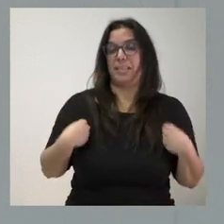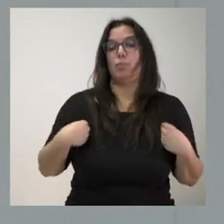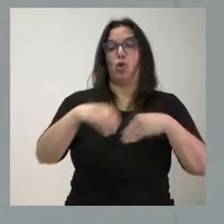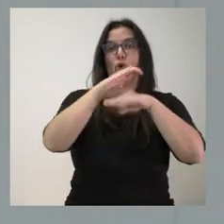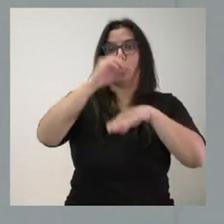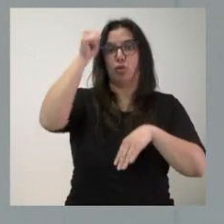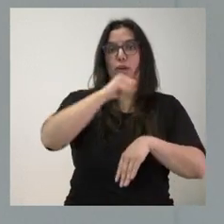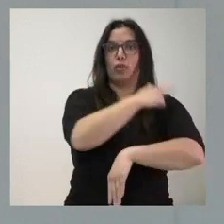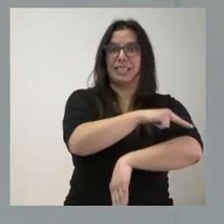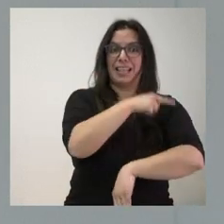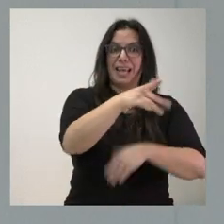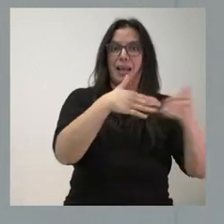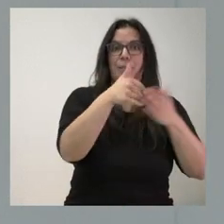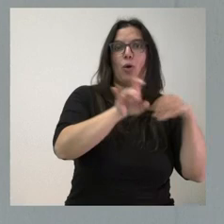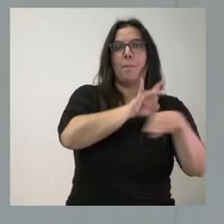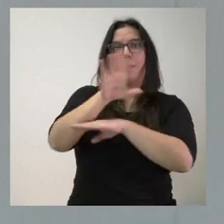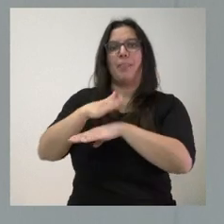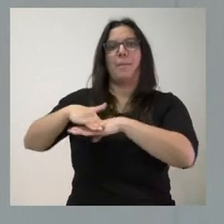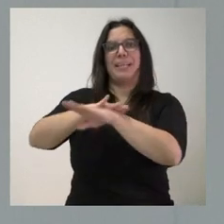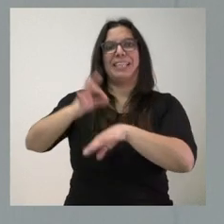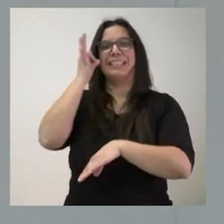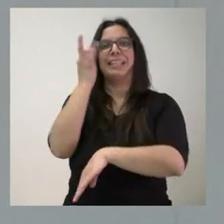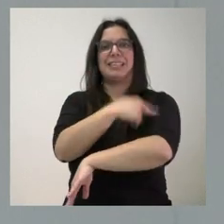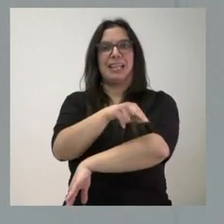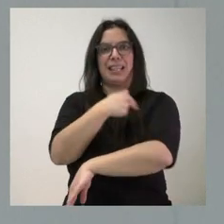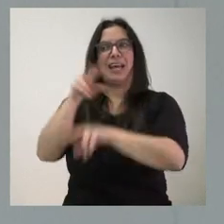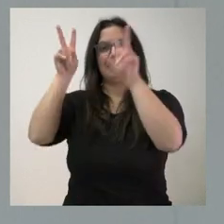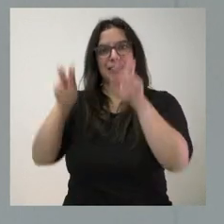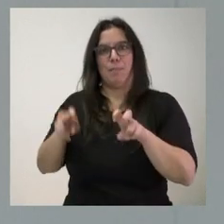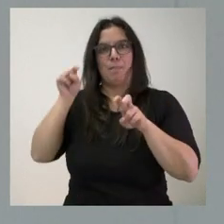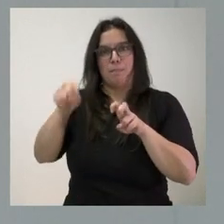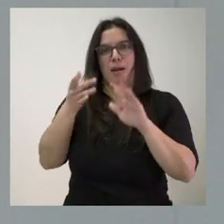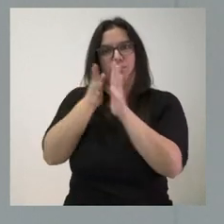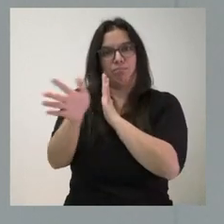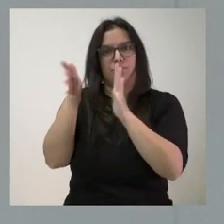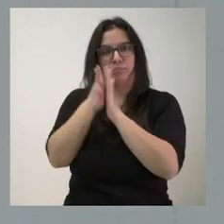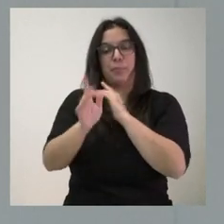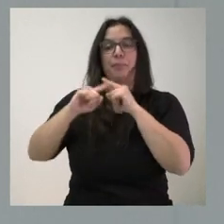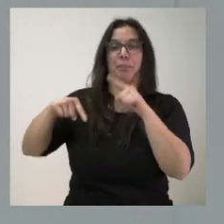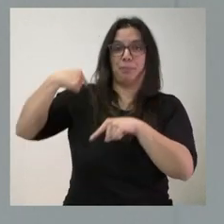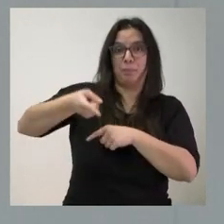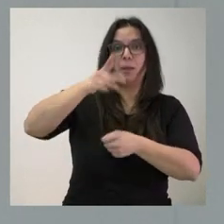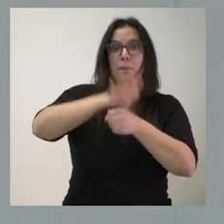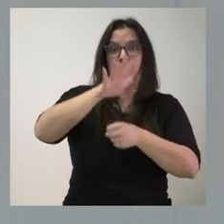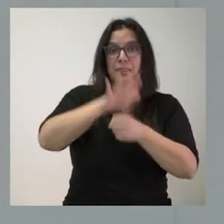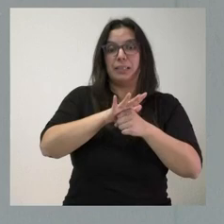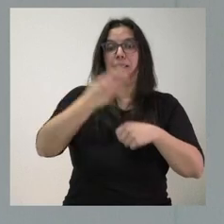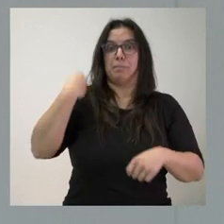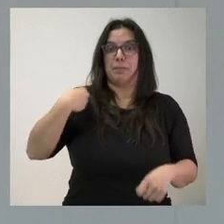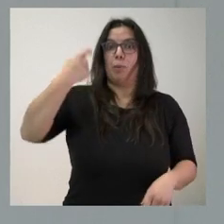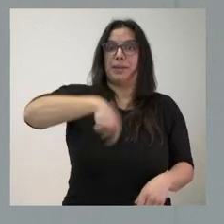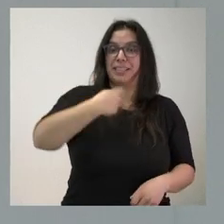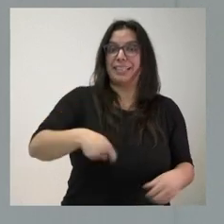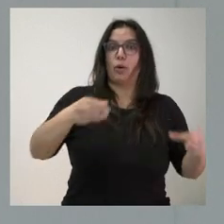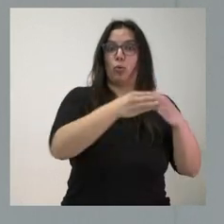enviando una carta a la ministra de Sanidad sobre esta cuestión. Y, el mismo martes, el presidente de la Junta de